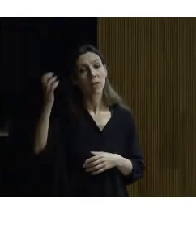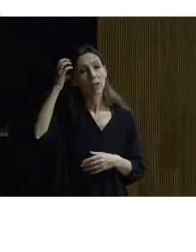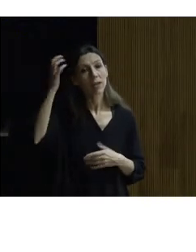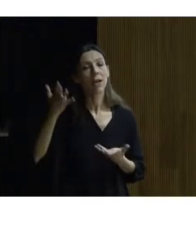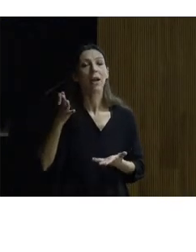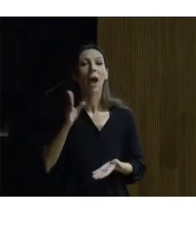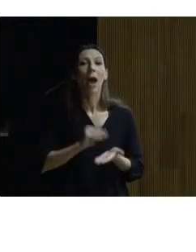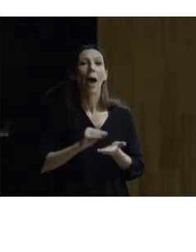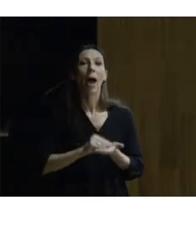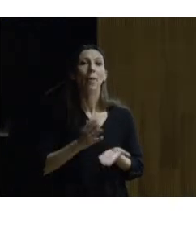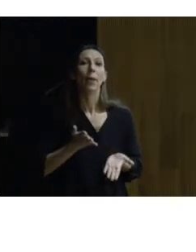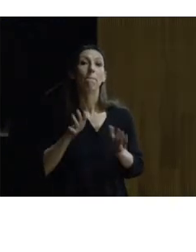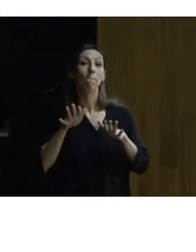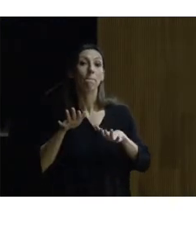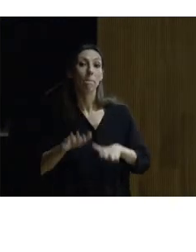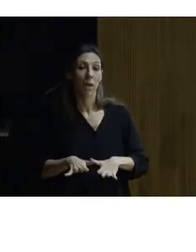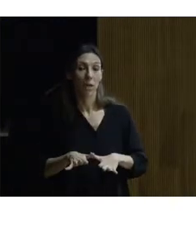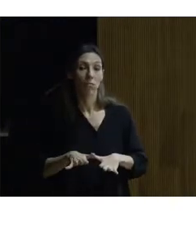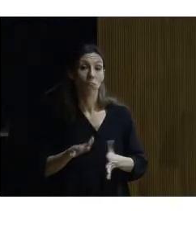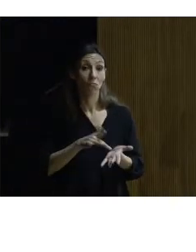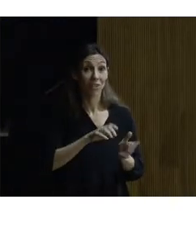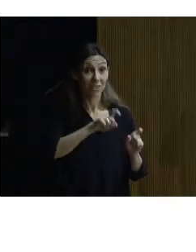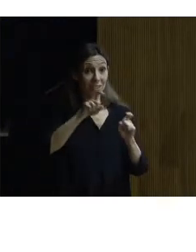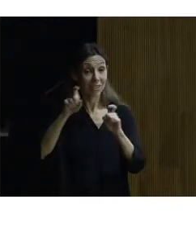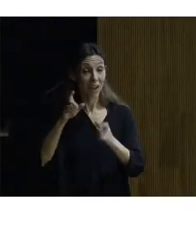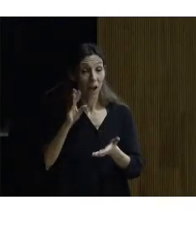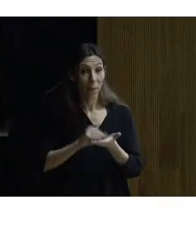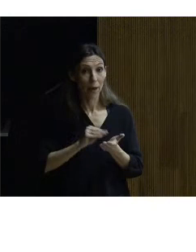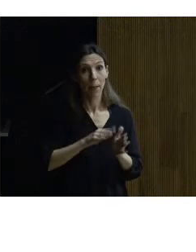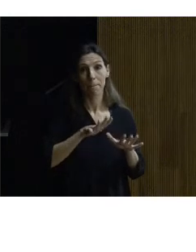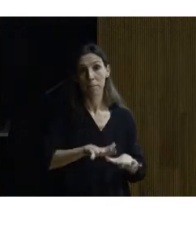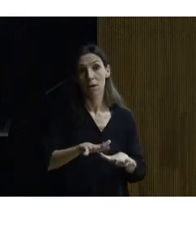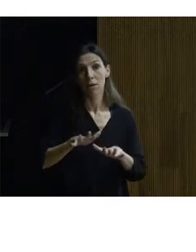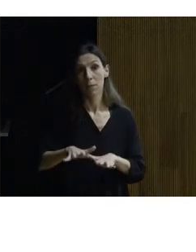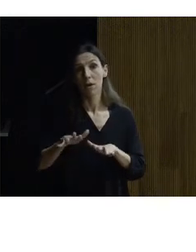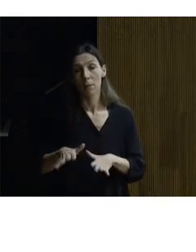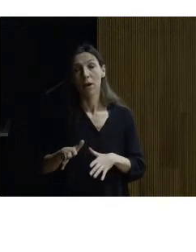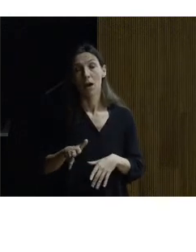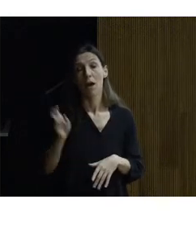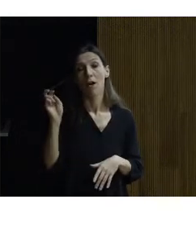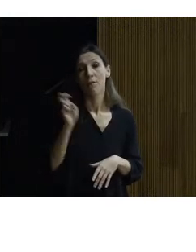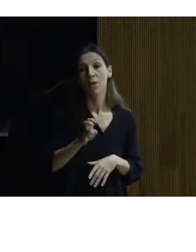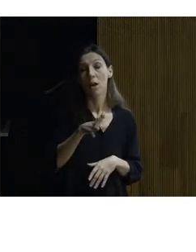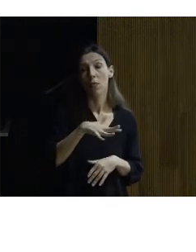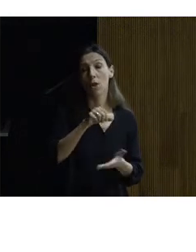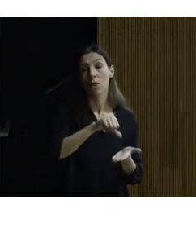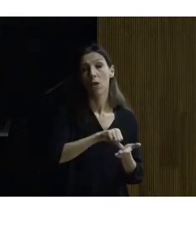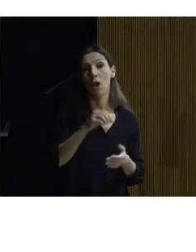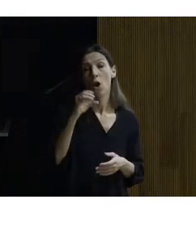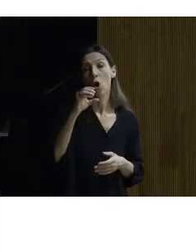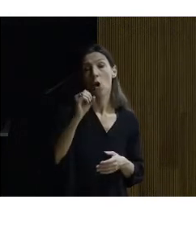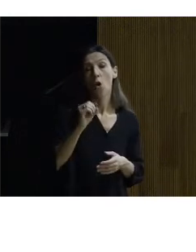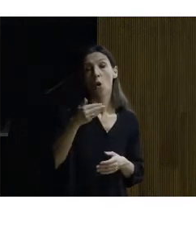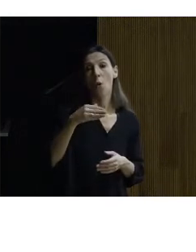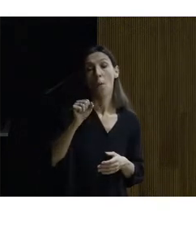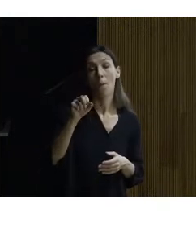recorrido pues en Medina de Pomar donde recibió un obsequio de su